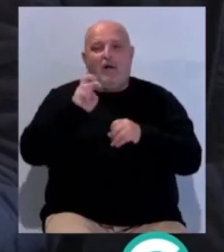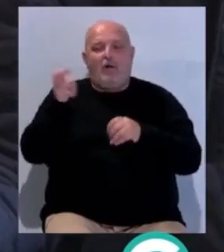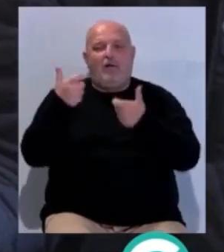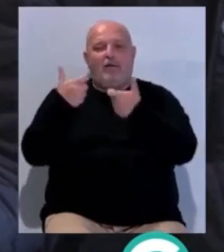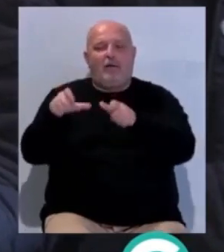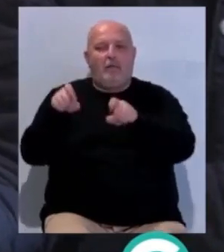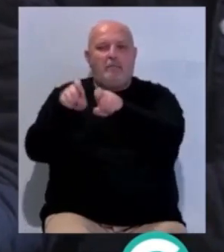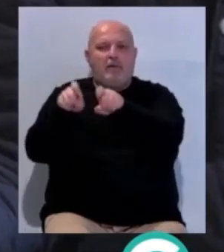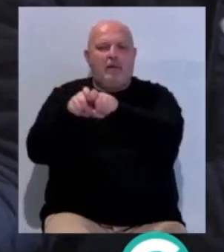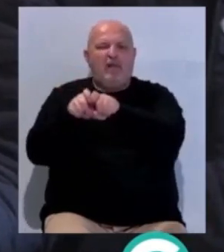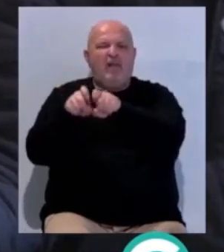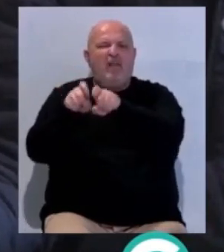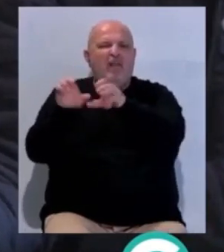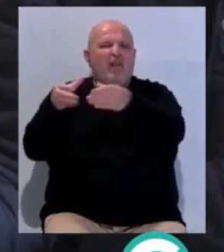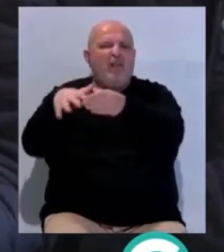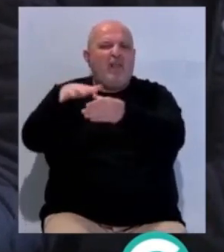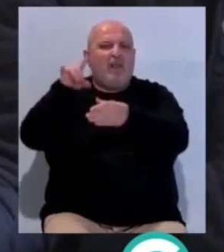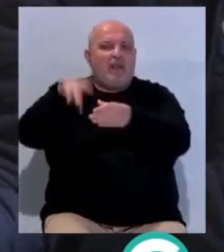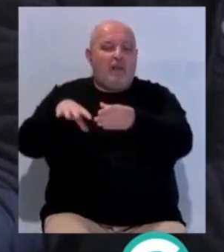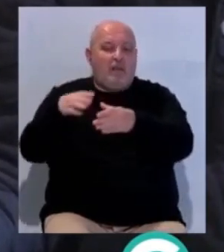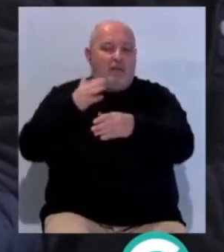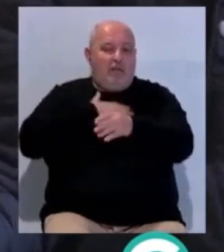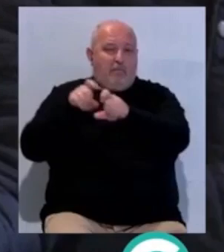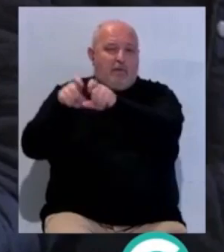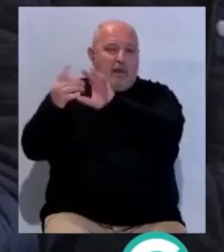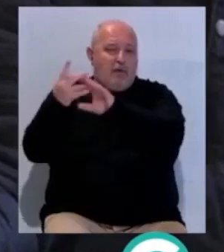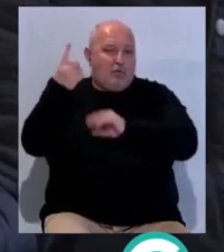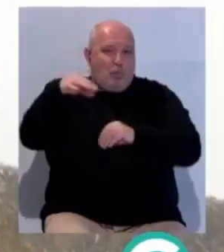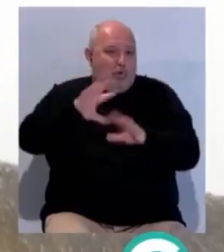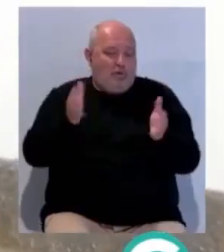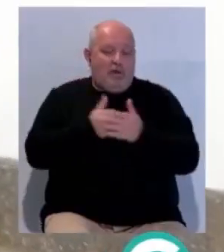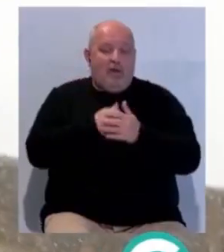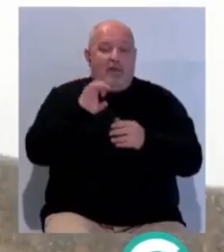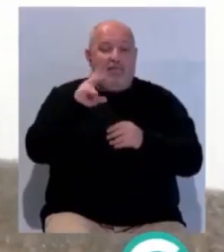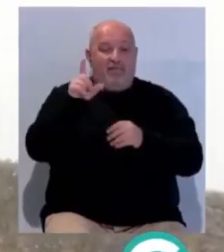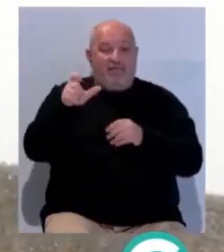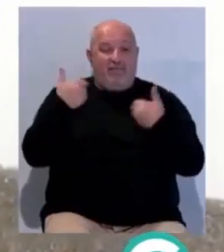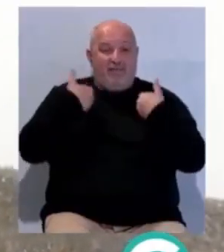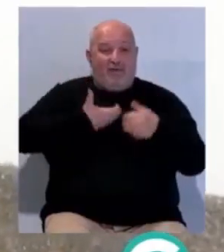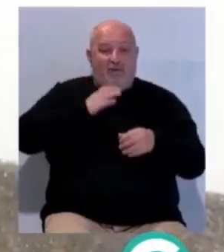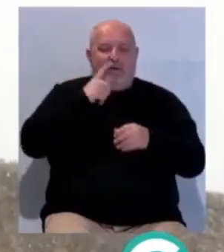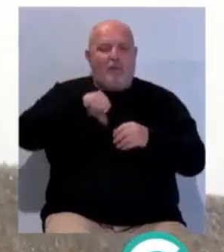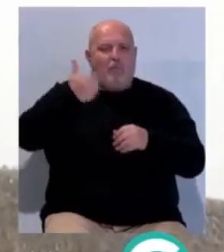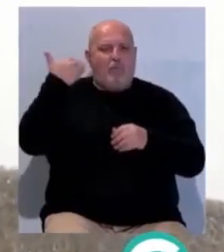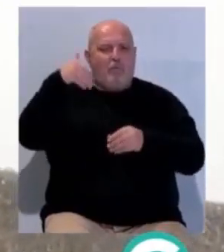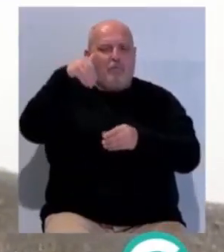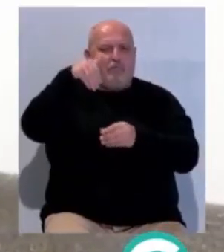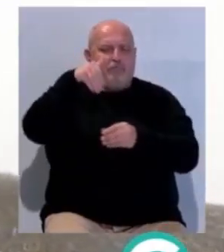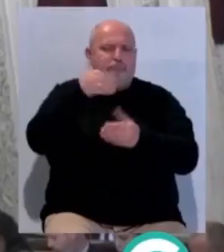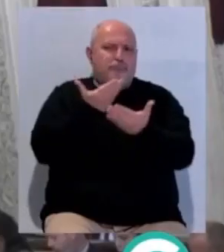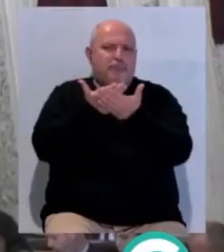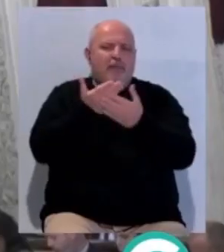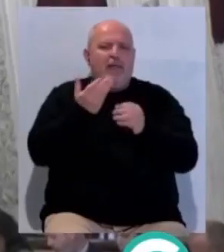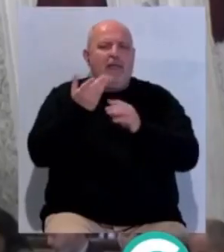el sector. Cuando ellos hablan del sector, hablan en realidad de la patronal de los hoteles. David de la Cruz ha recordado que se aprobó una moción en pleno para